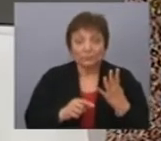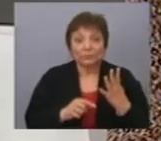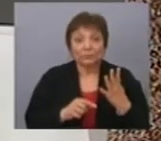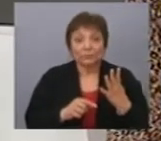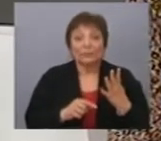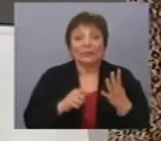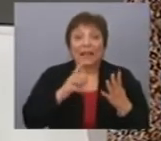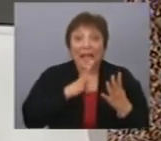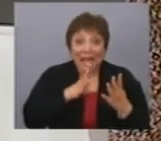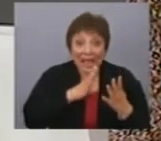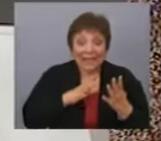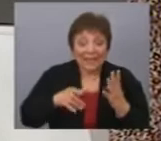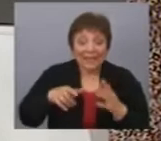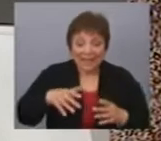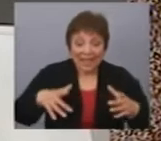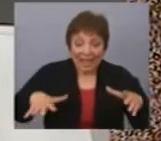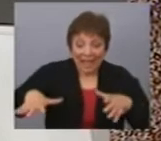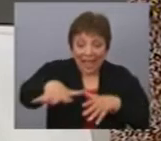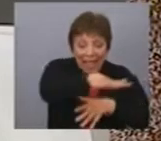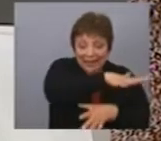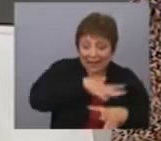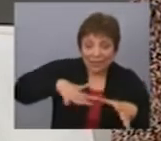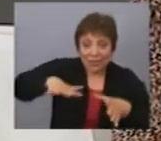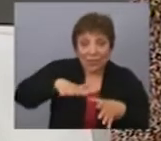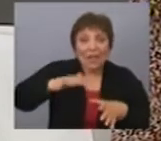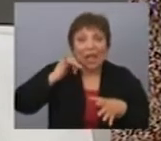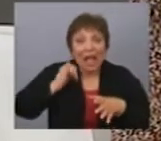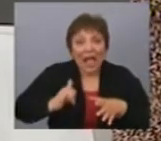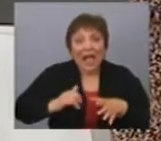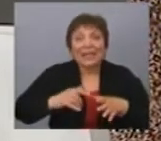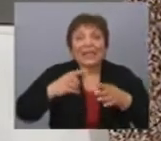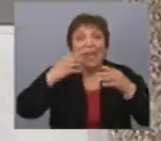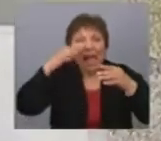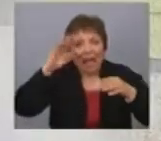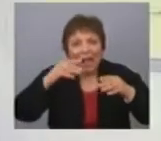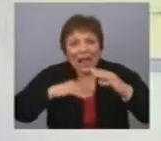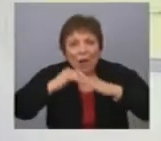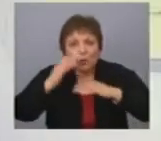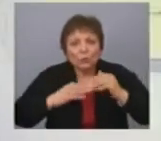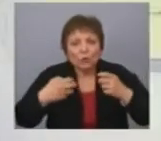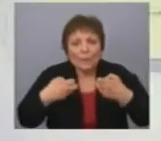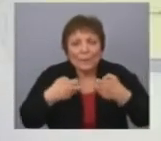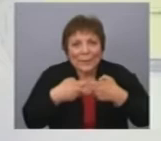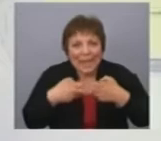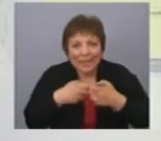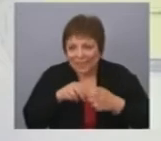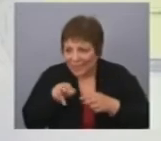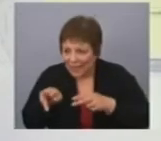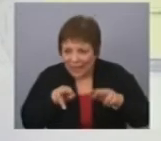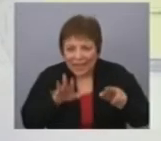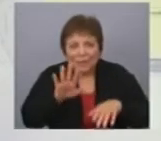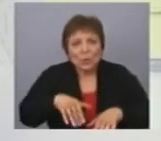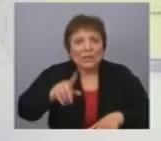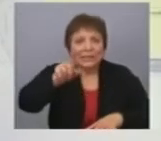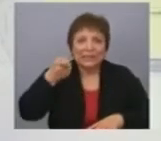que tienen en sus alrededores sitios arqueológicos con caírnes, que son unas construcciones de piedra que creemos de origen